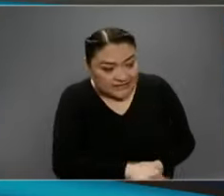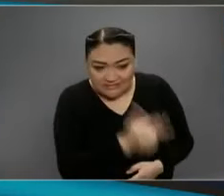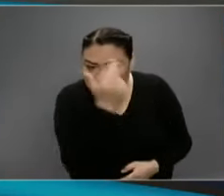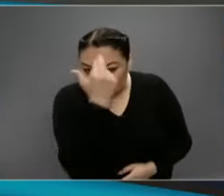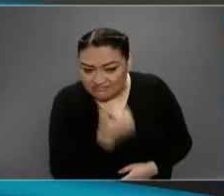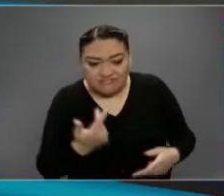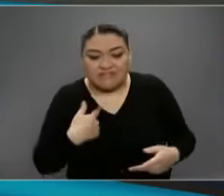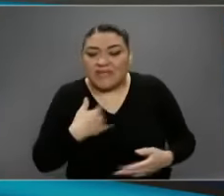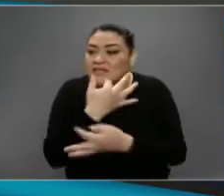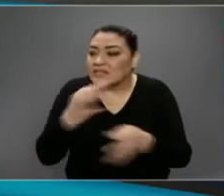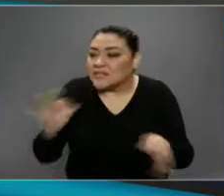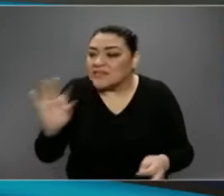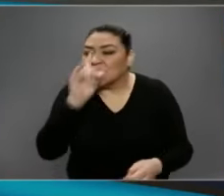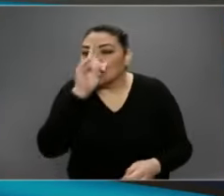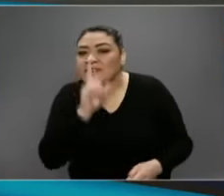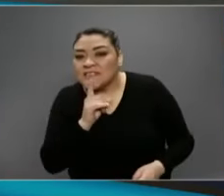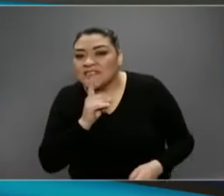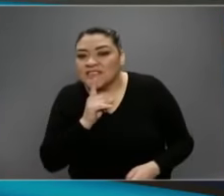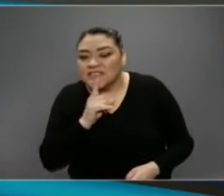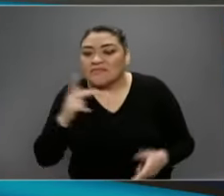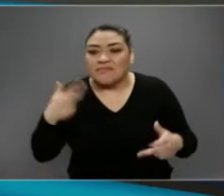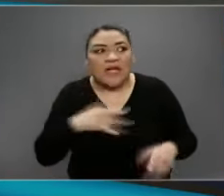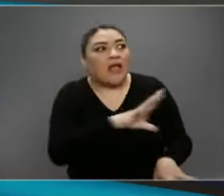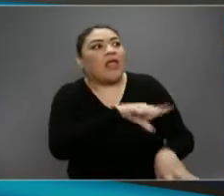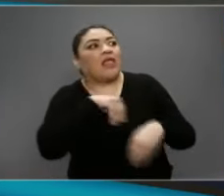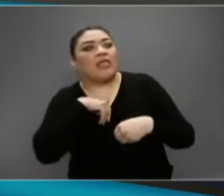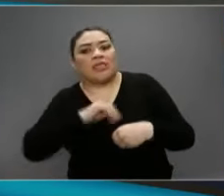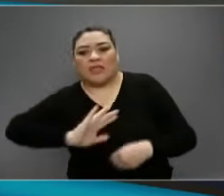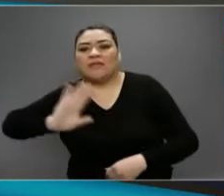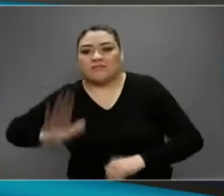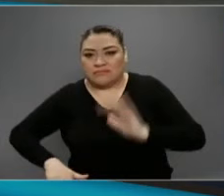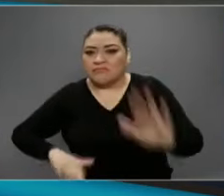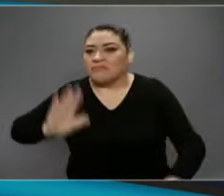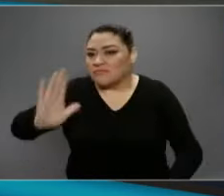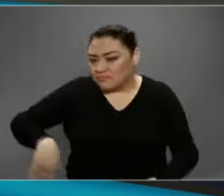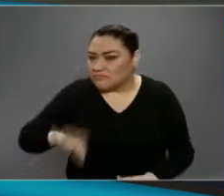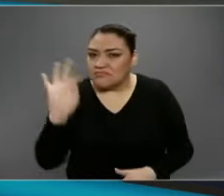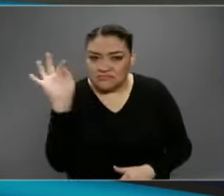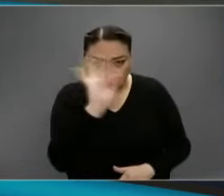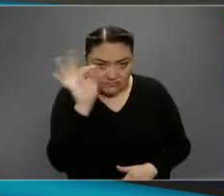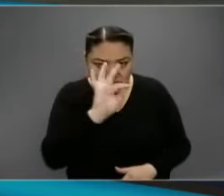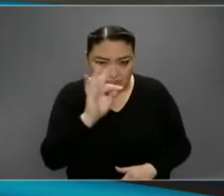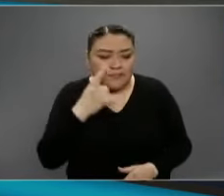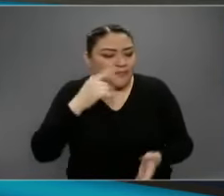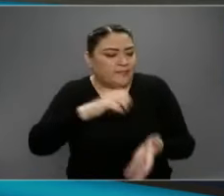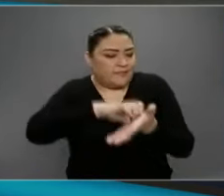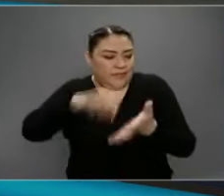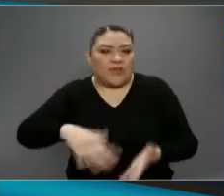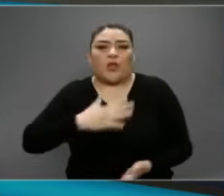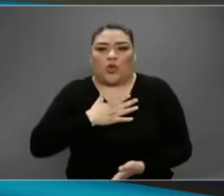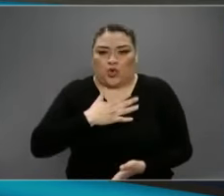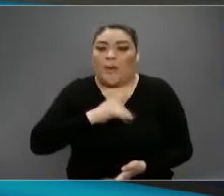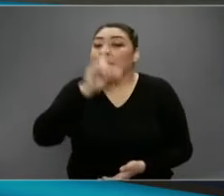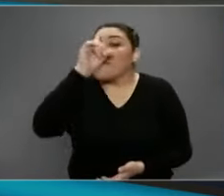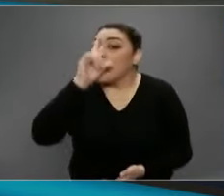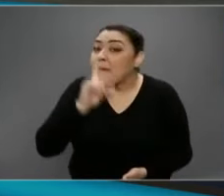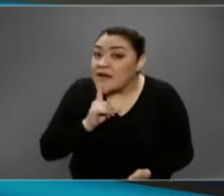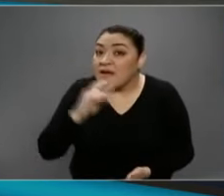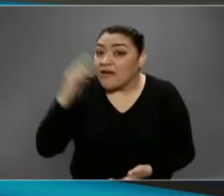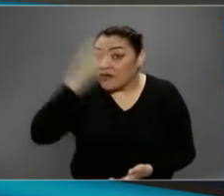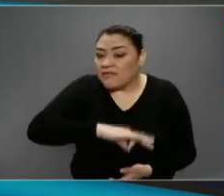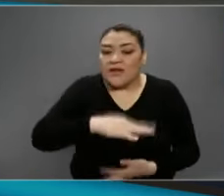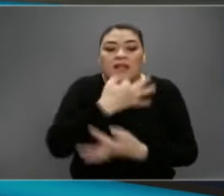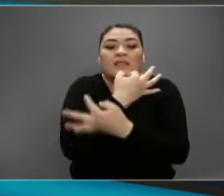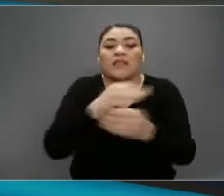definitivamente. Lo acabas de decir perfectamente, Hernán, porque si yo difundo algo falso,